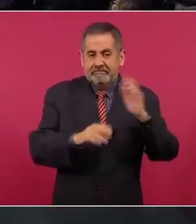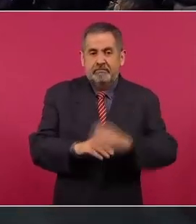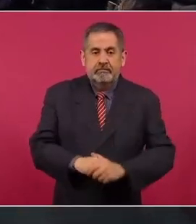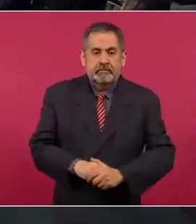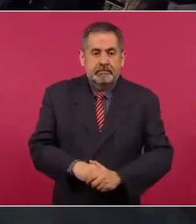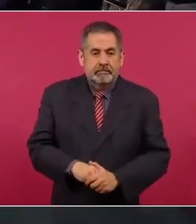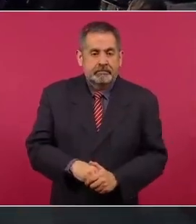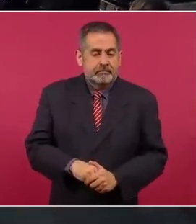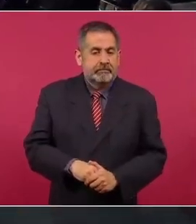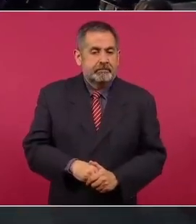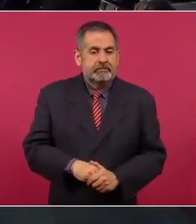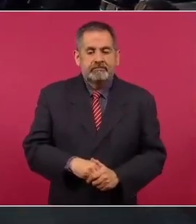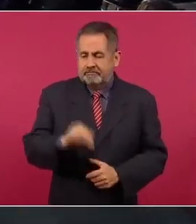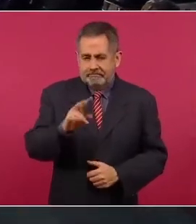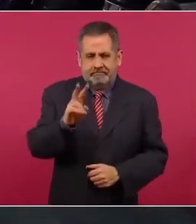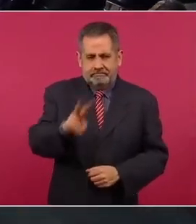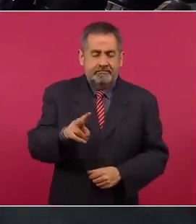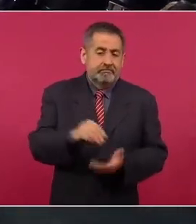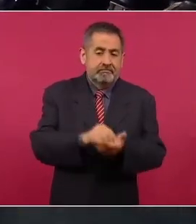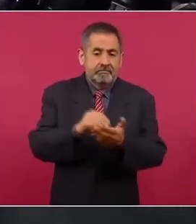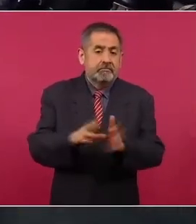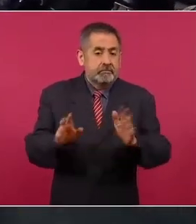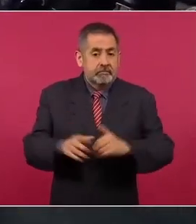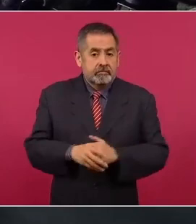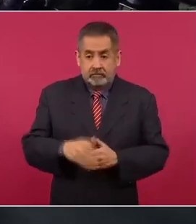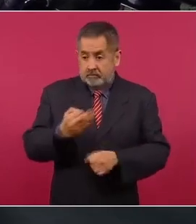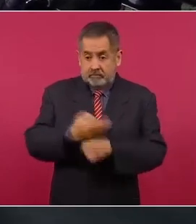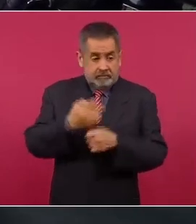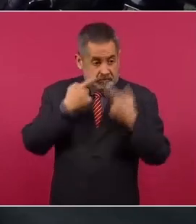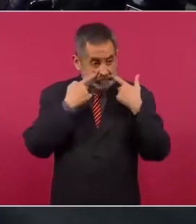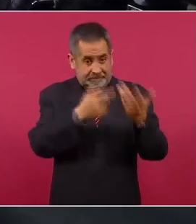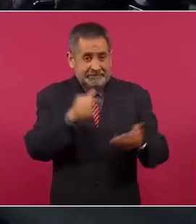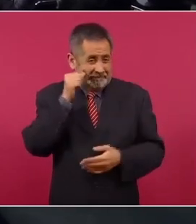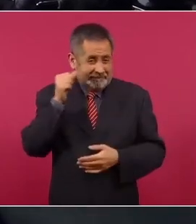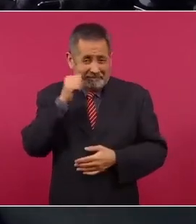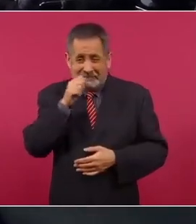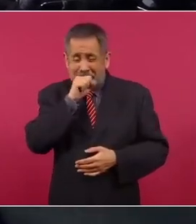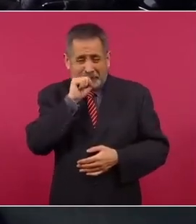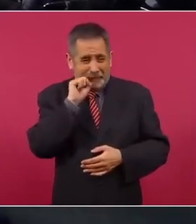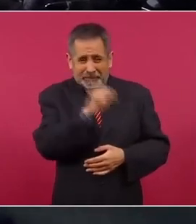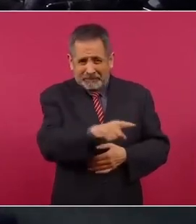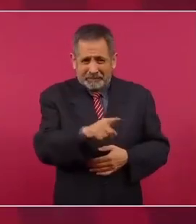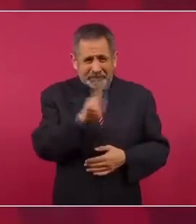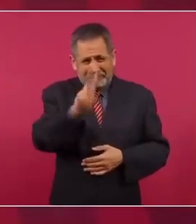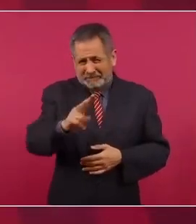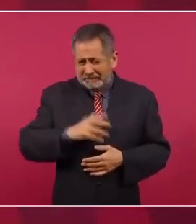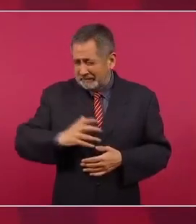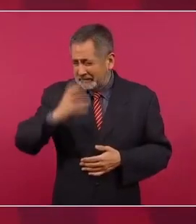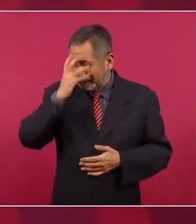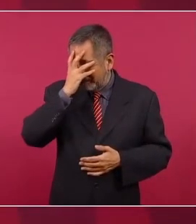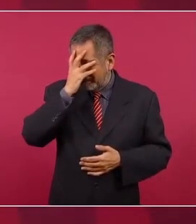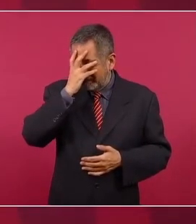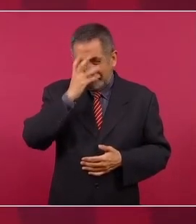Sí, sí, bueno, esto que estamos viendo de lo de ayer es una vergüenza.